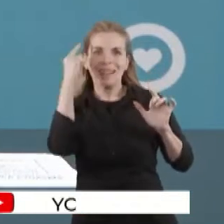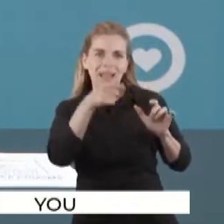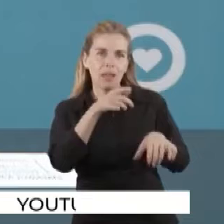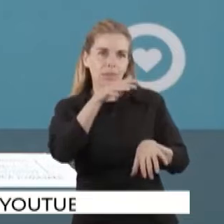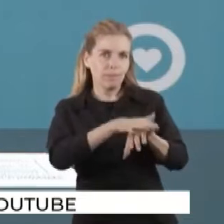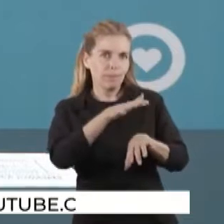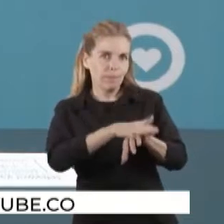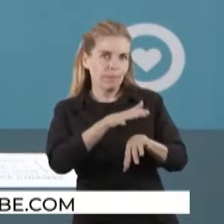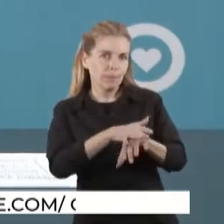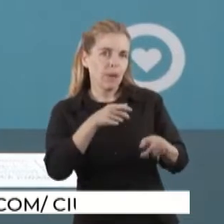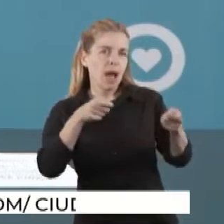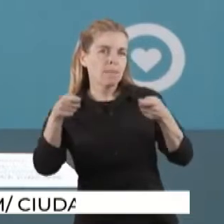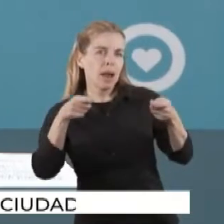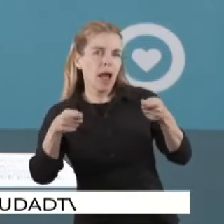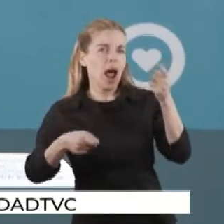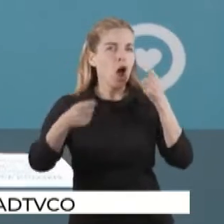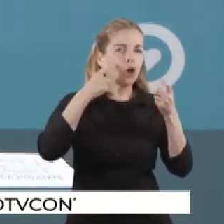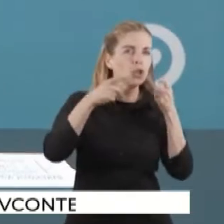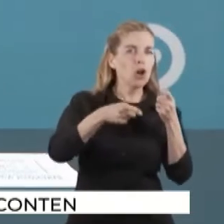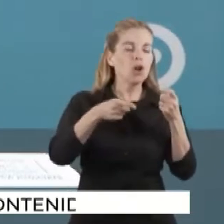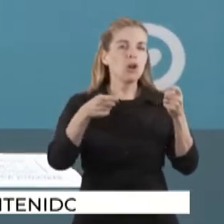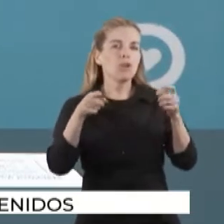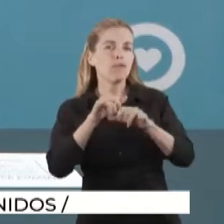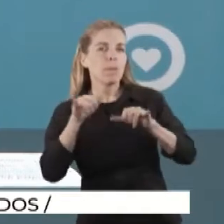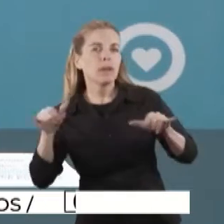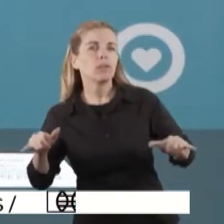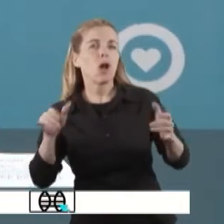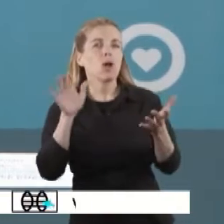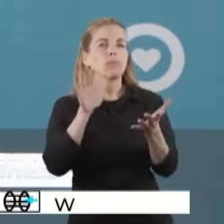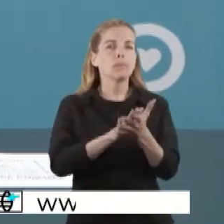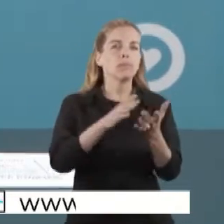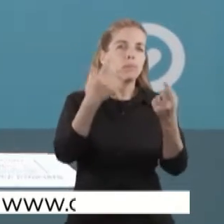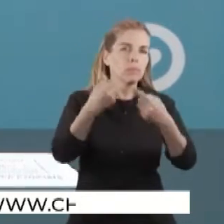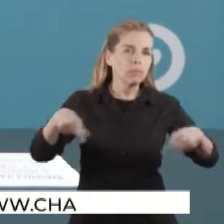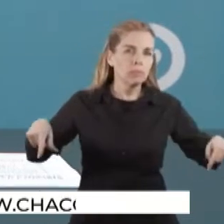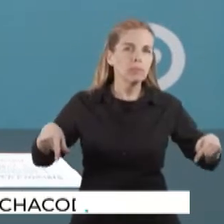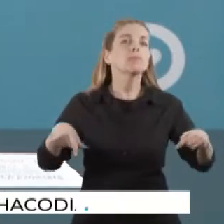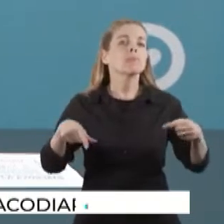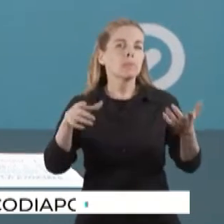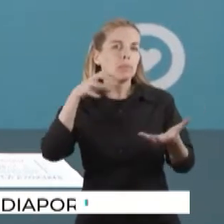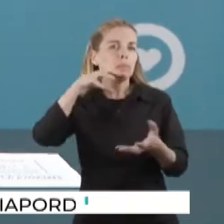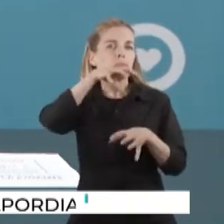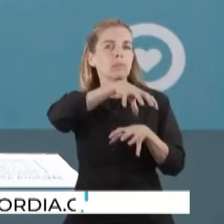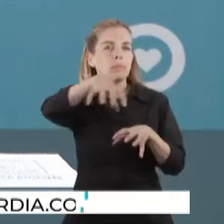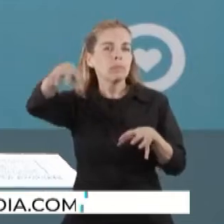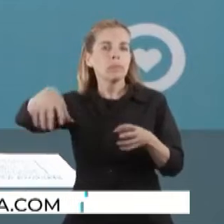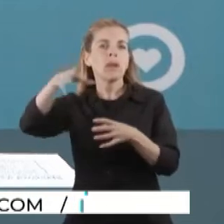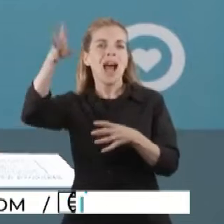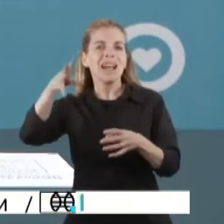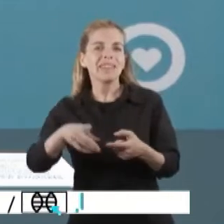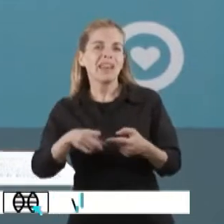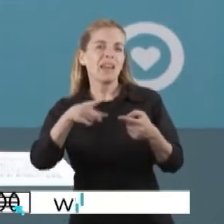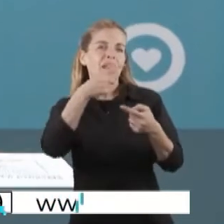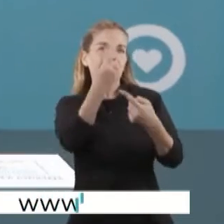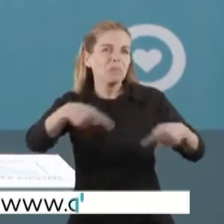a sincronizar bases de datos, información de Sintis, de ANSES, de todos